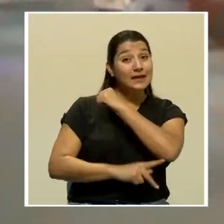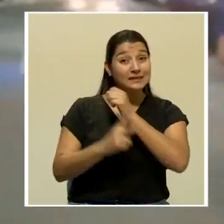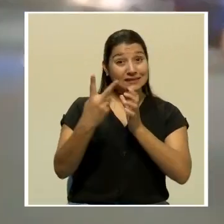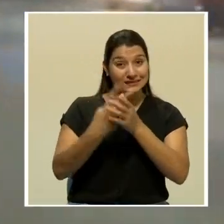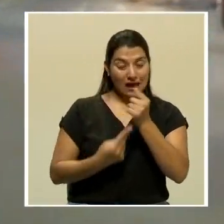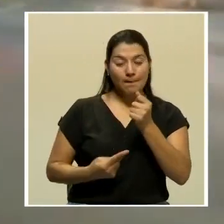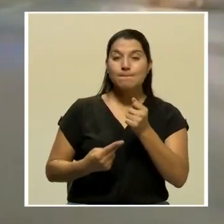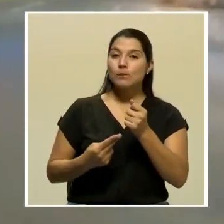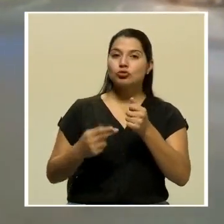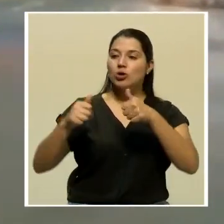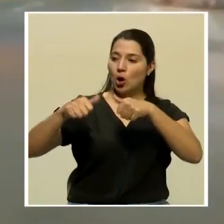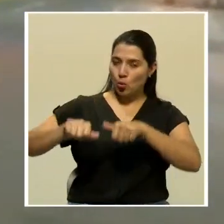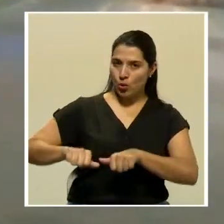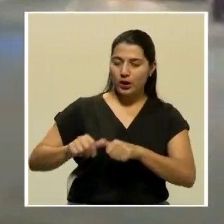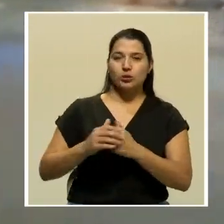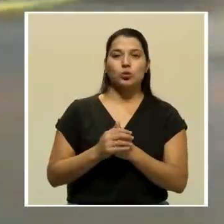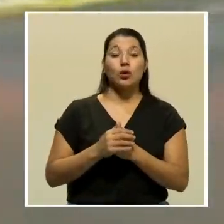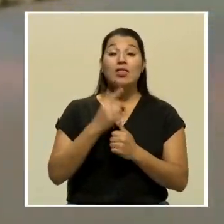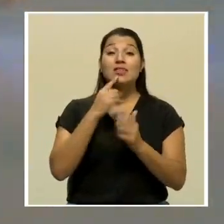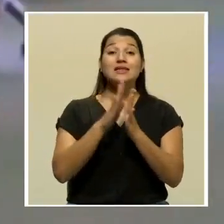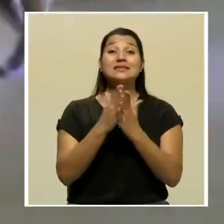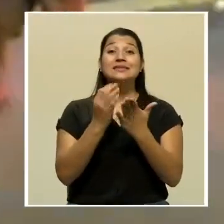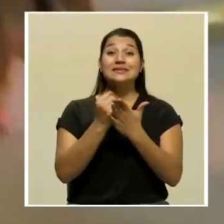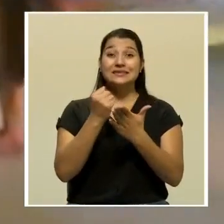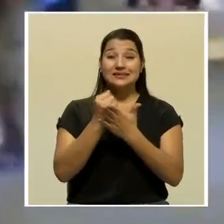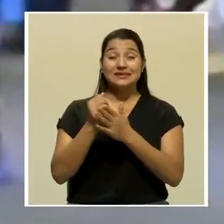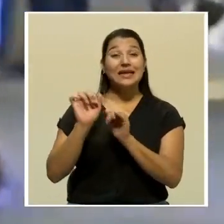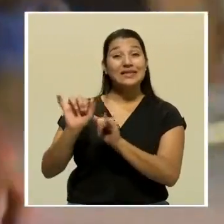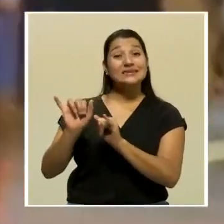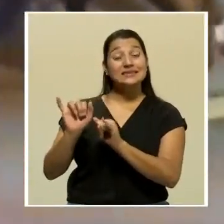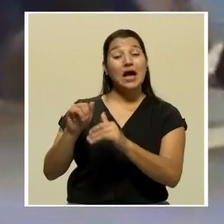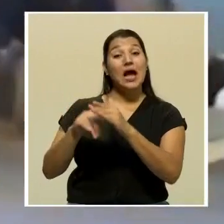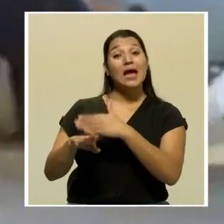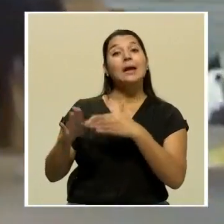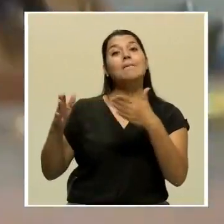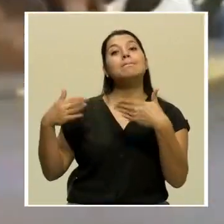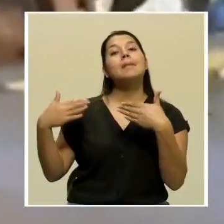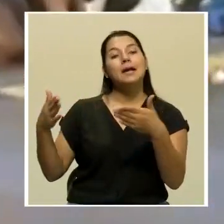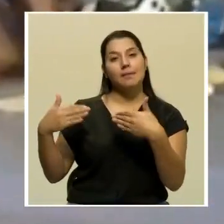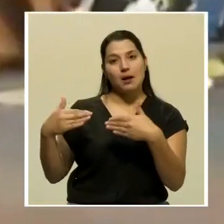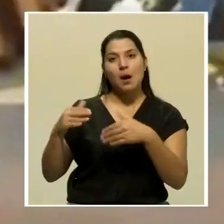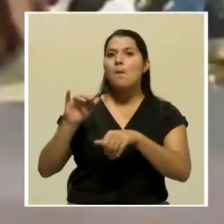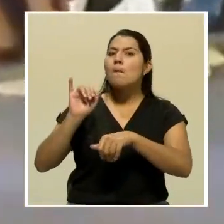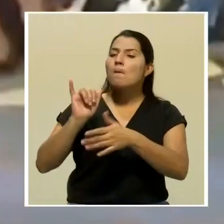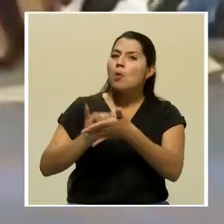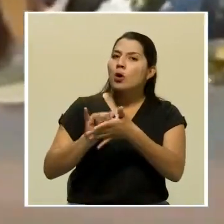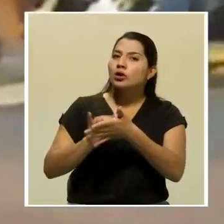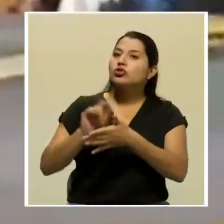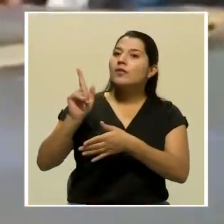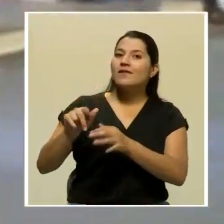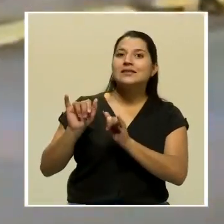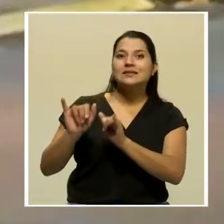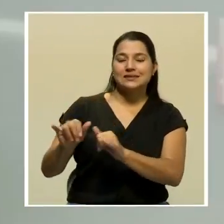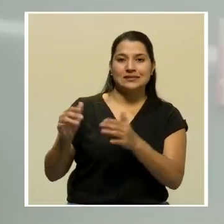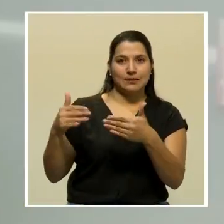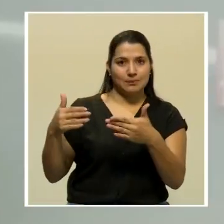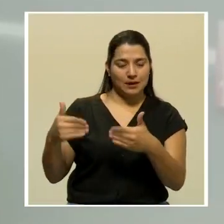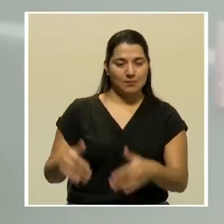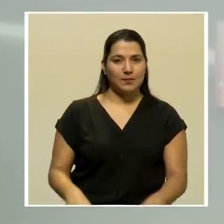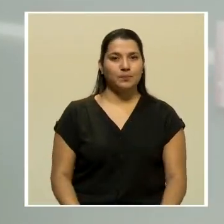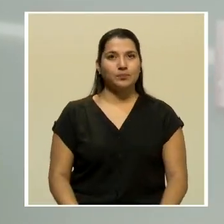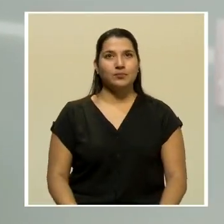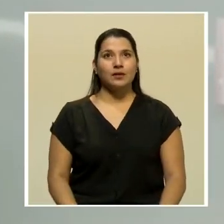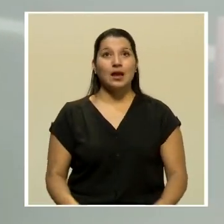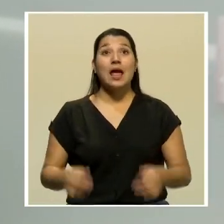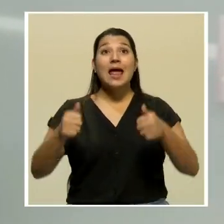Panamá. La migración sostiene que vienen de albergues en Hualaca, Panamá, por lo tanto deben de permanecer en ese país. Y el